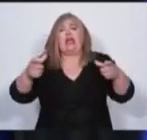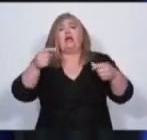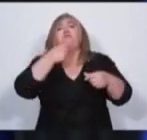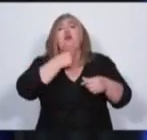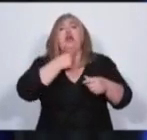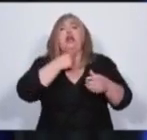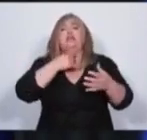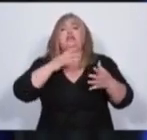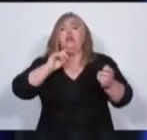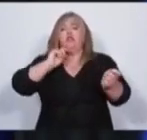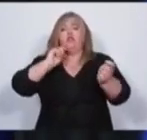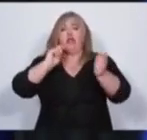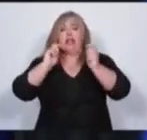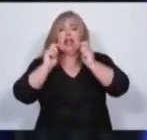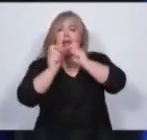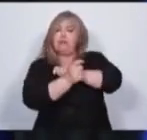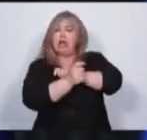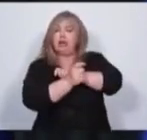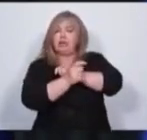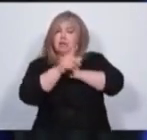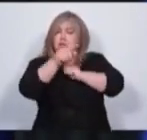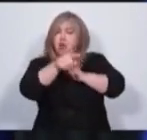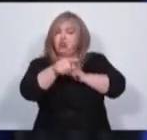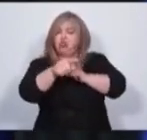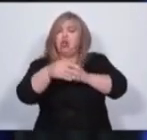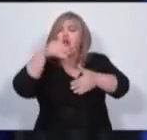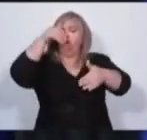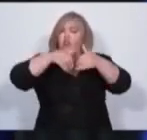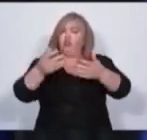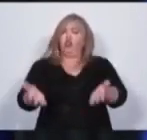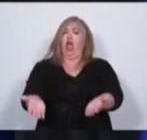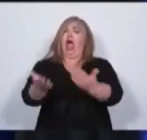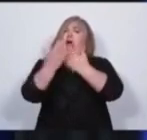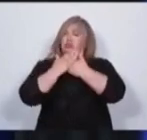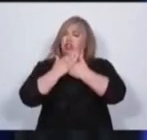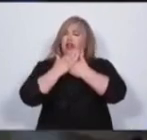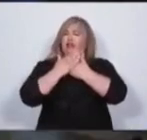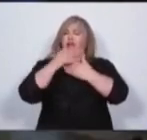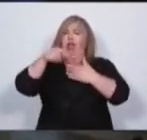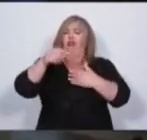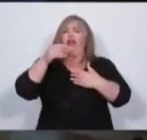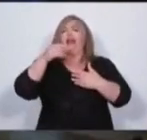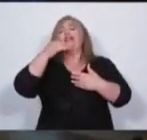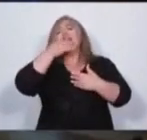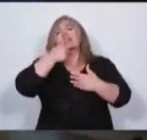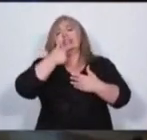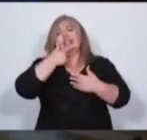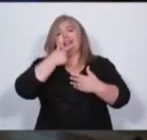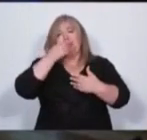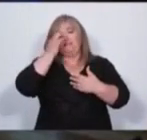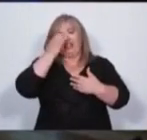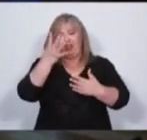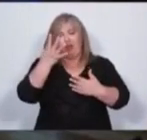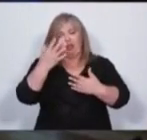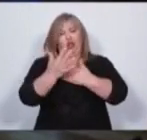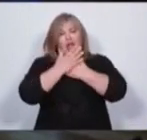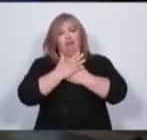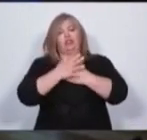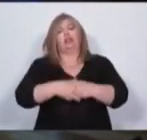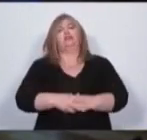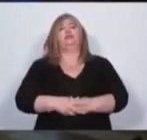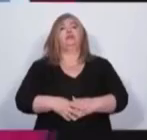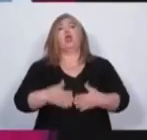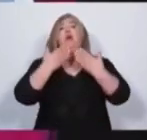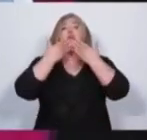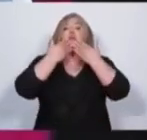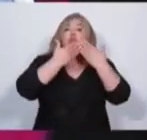cambie, danos tu voto, danos tu confianza este 24 de septiembre. Muchas gracias, candidato. Bueno, estas son las personas